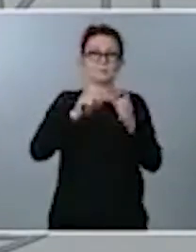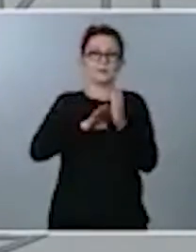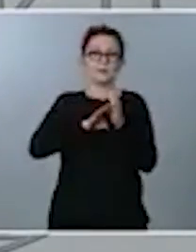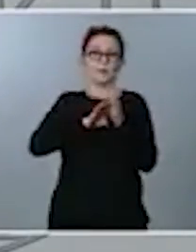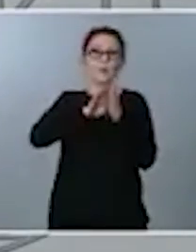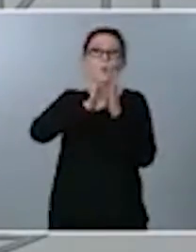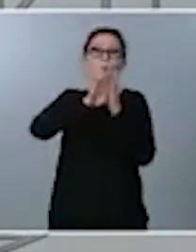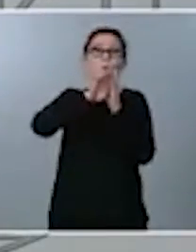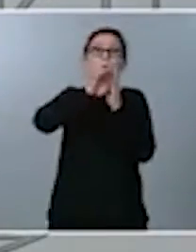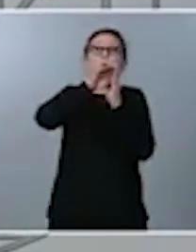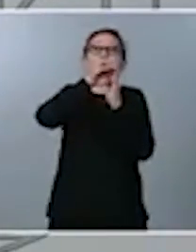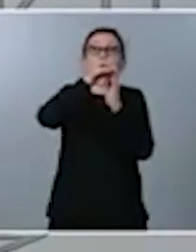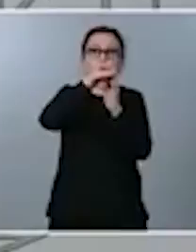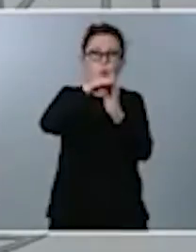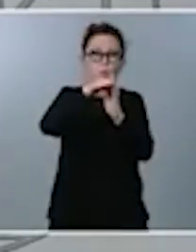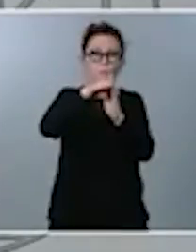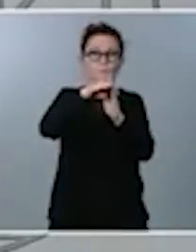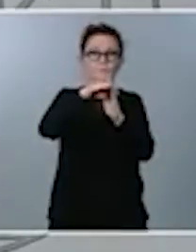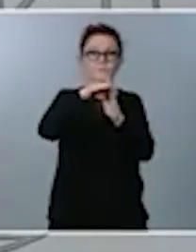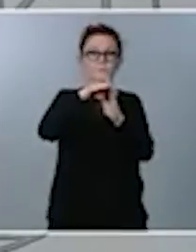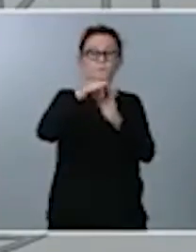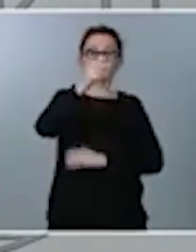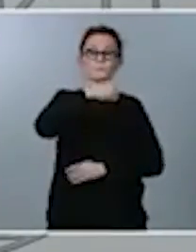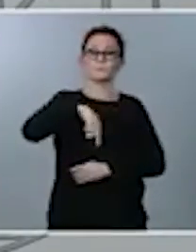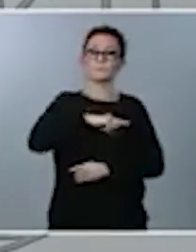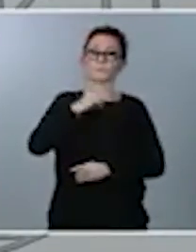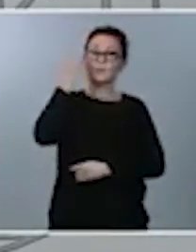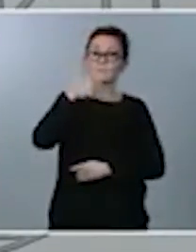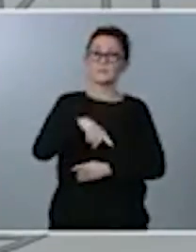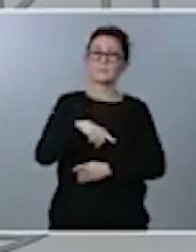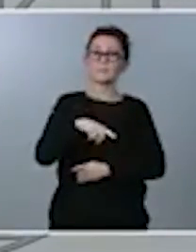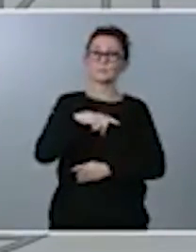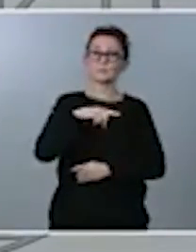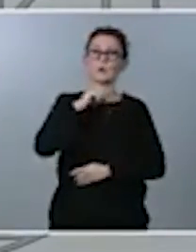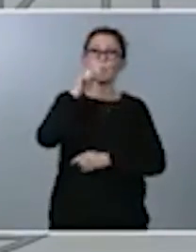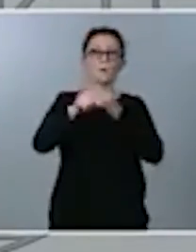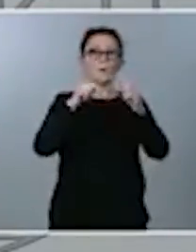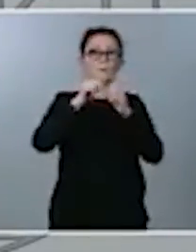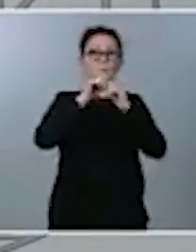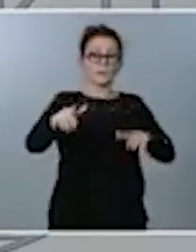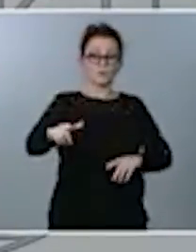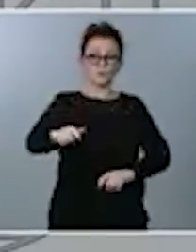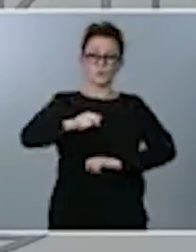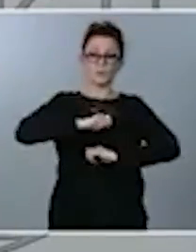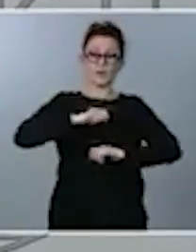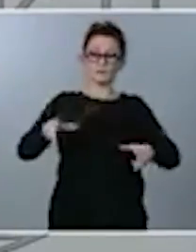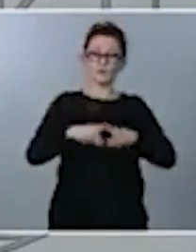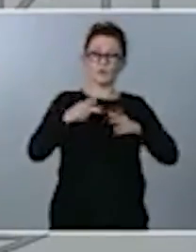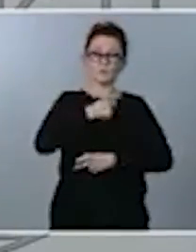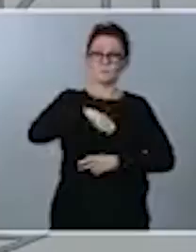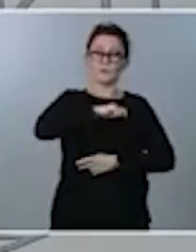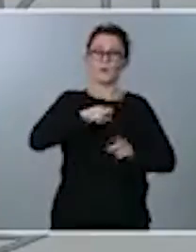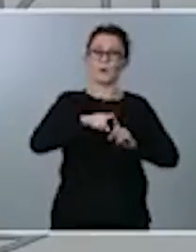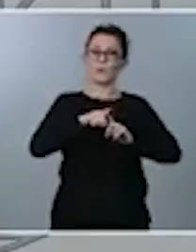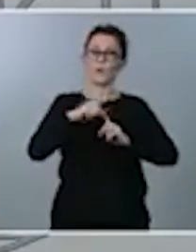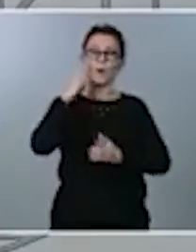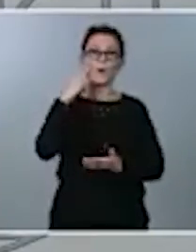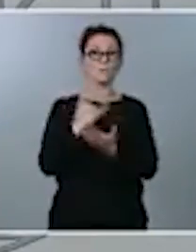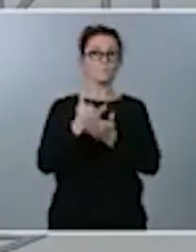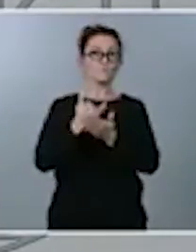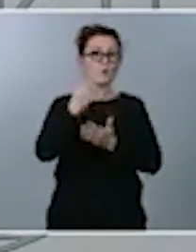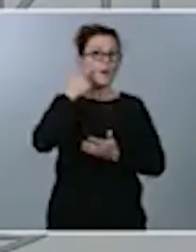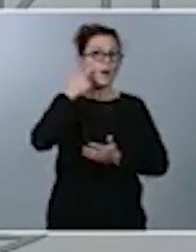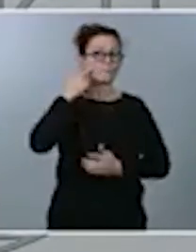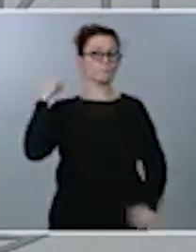Yo creo que todos somos conscientes que el virus ha puesto a prueba la fortaleza de la sociedad española, en concreto del estado del bienestar,